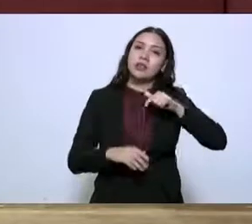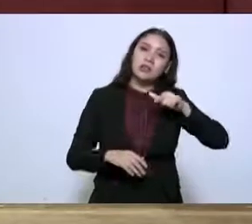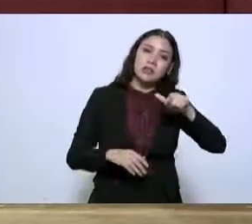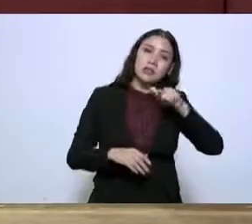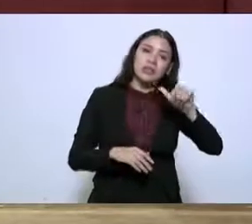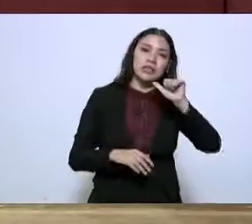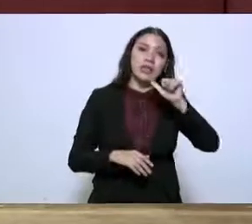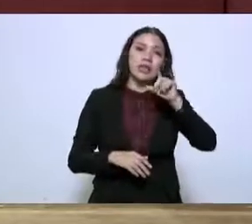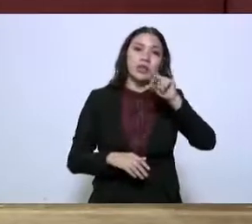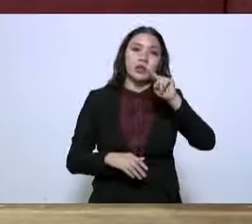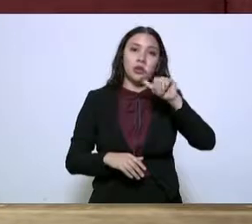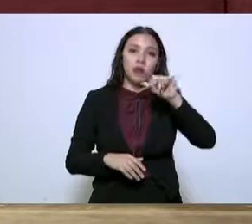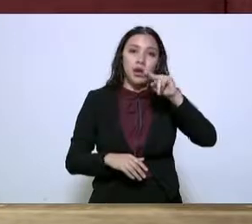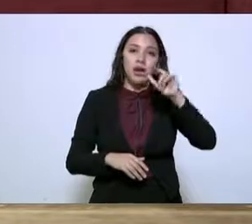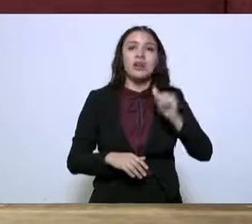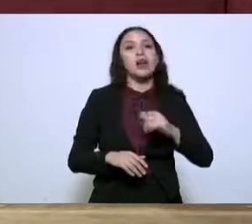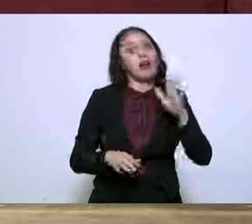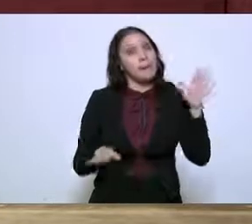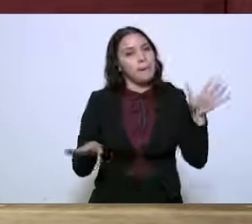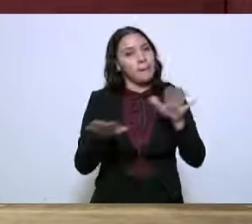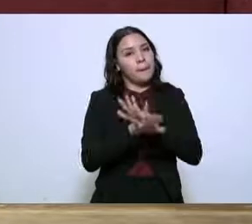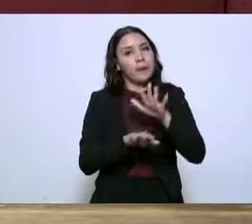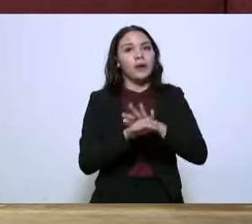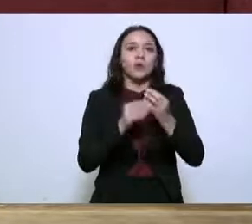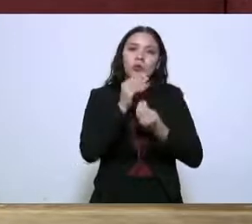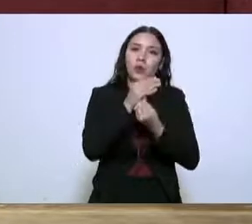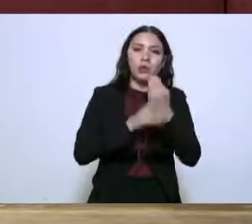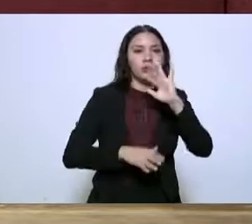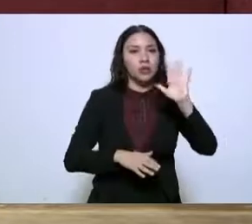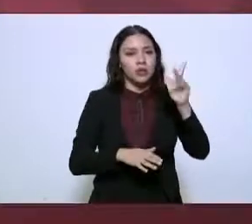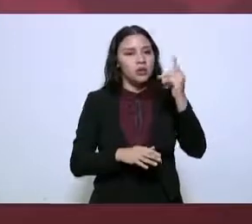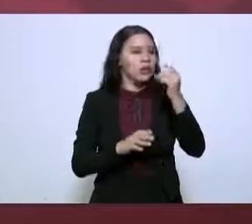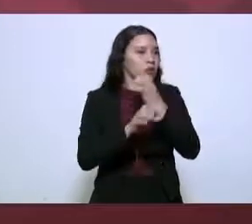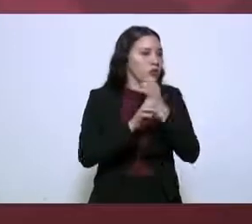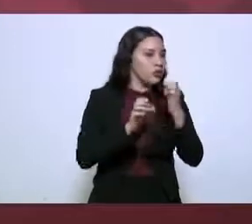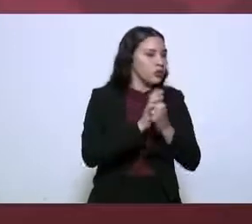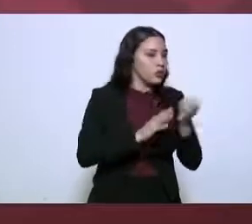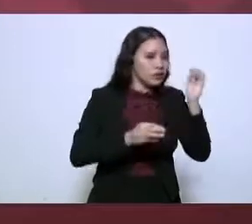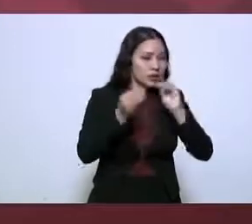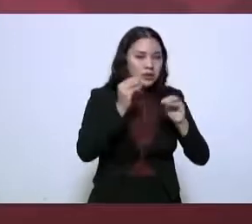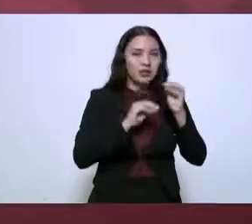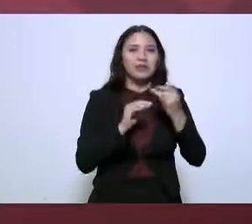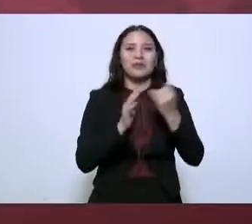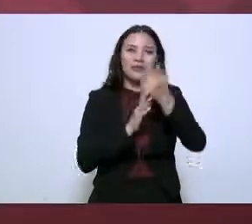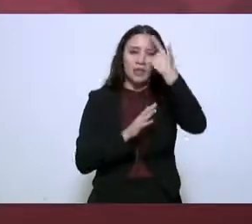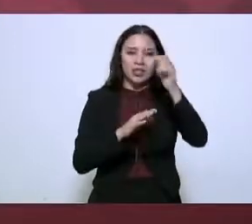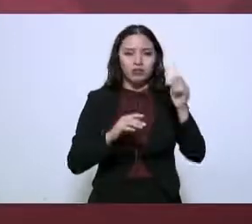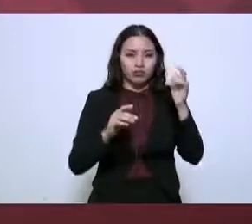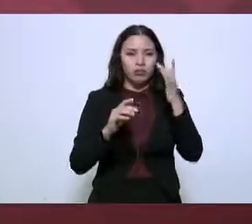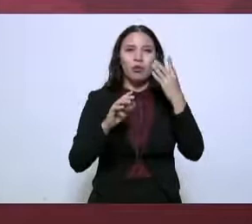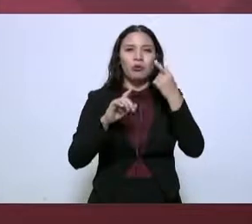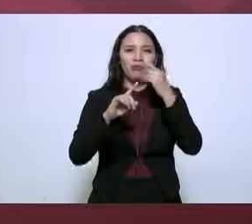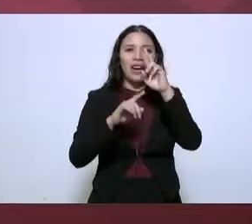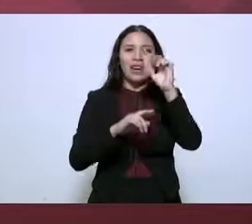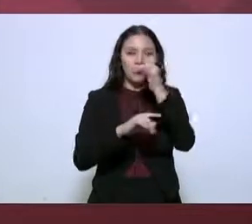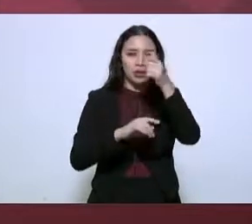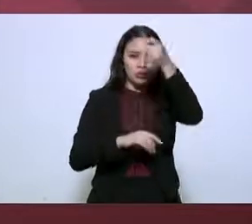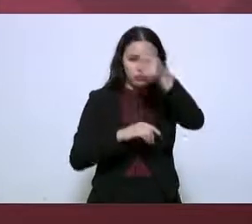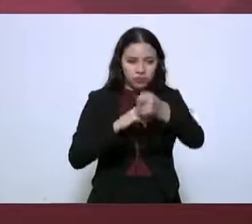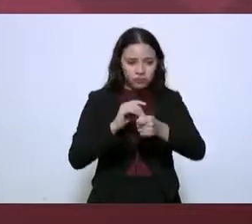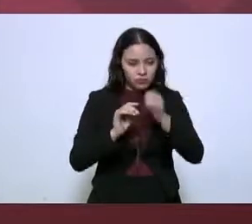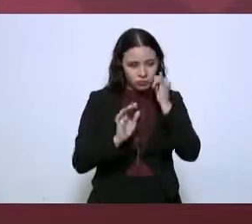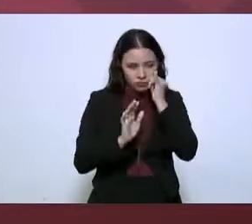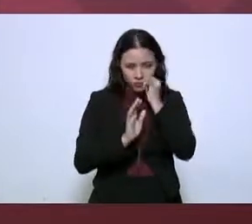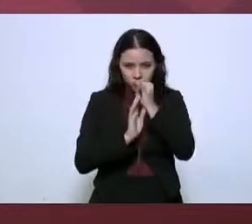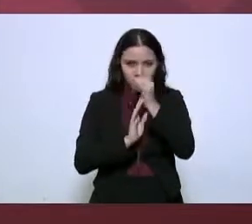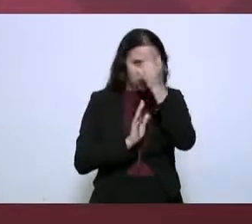va a sustituir ingenios tecnológicos no intrusivos, rayos gamma que existen en la actualidad por